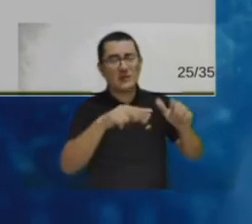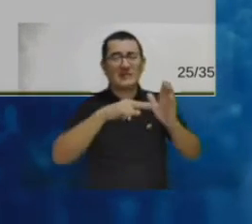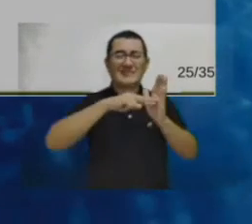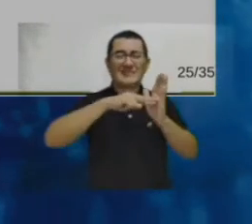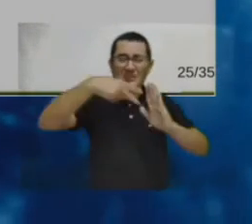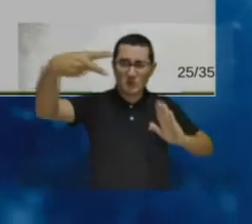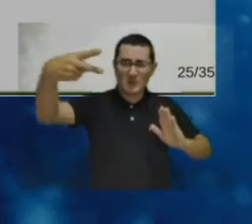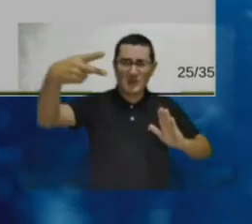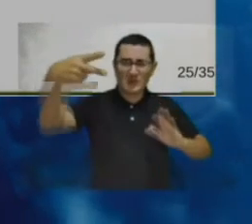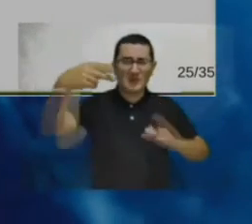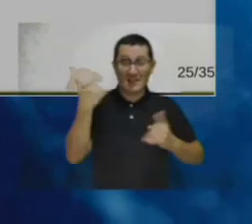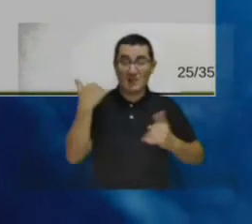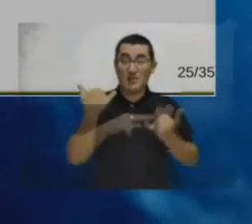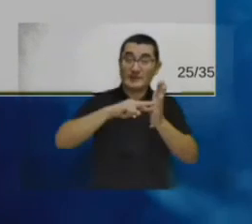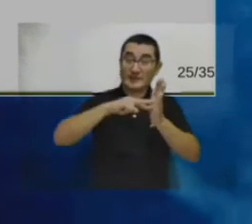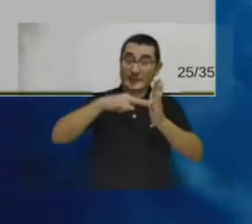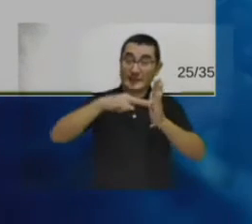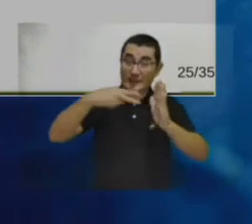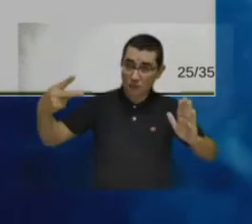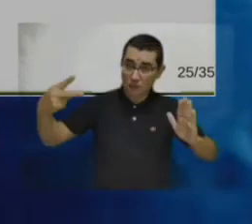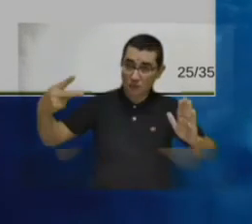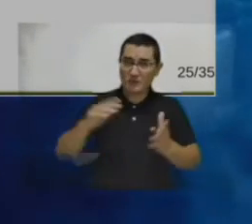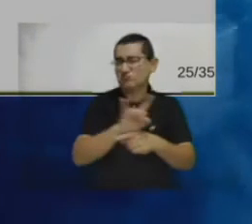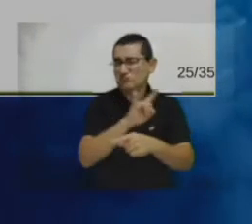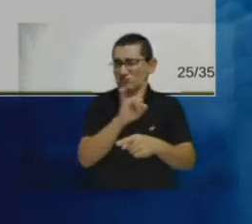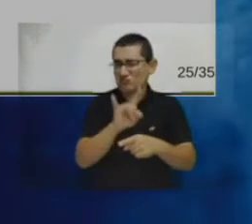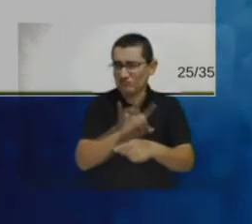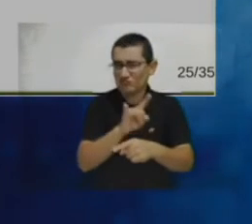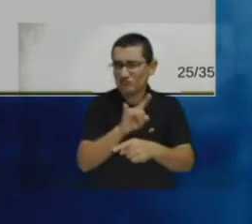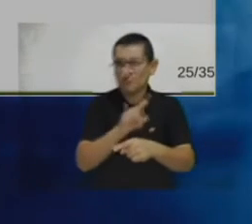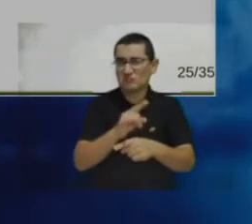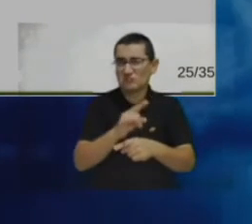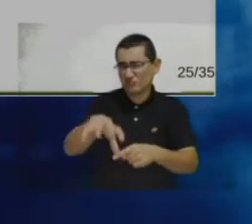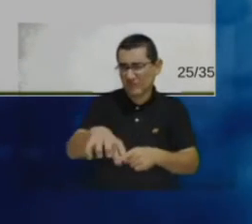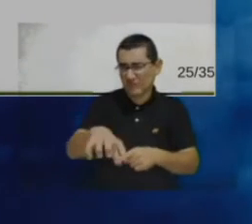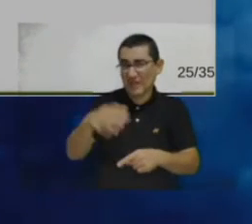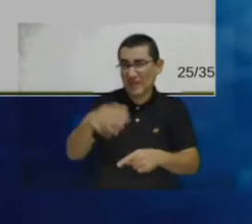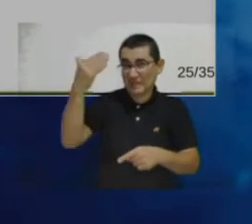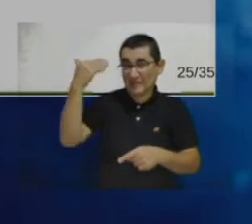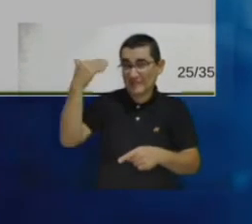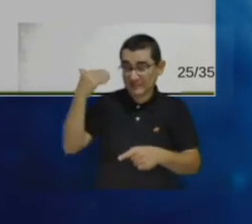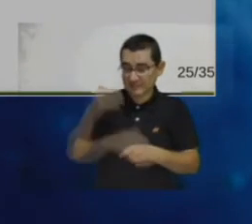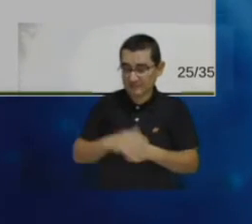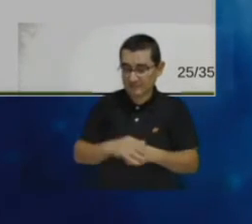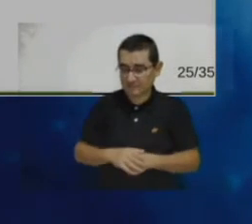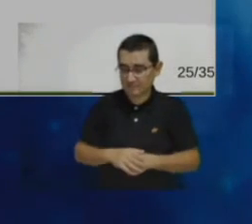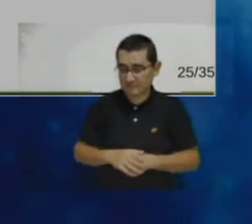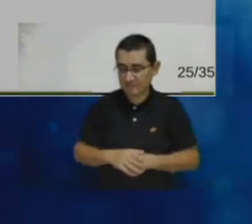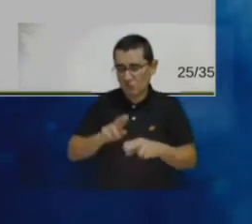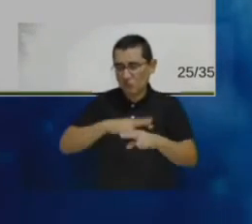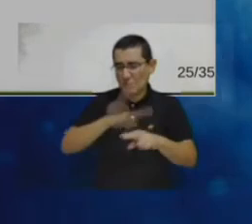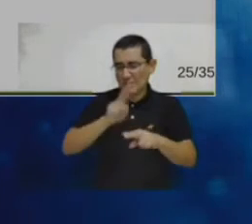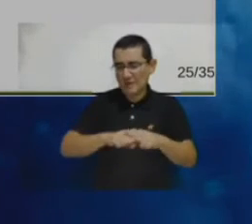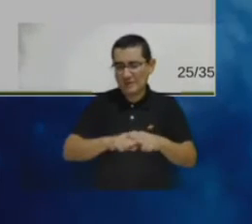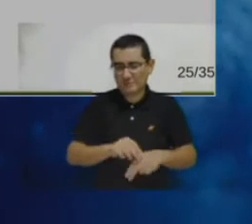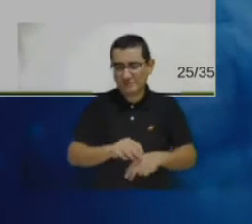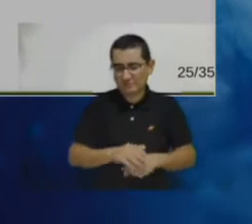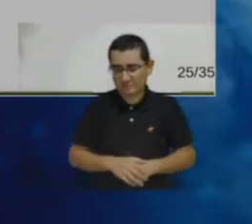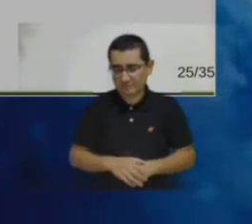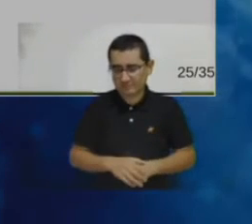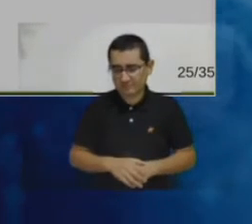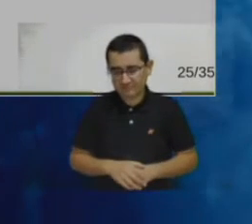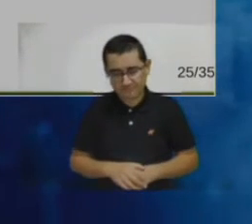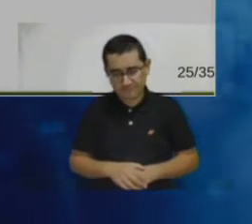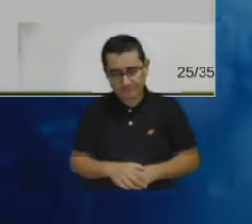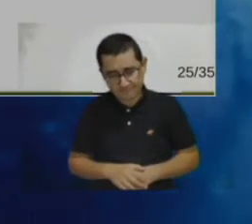tecnologías digamos de uso más común incluso FM y demás que pues la